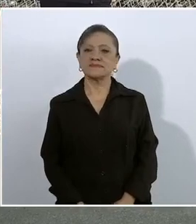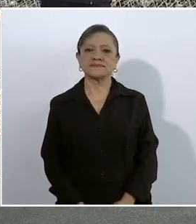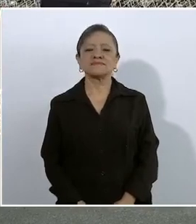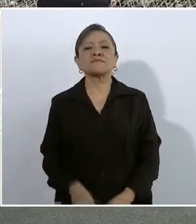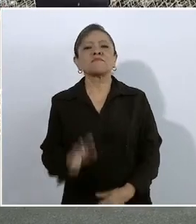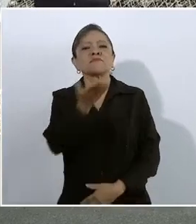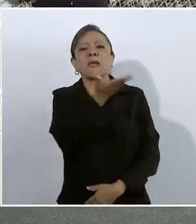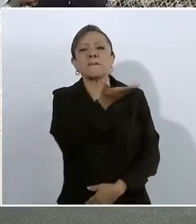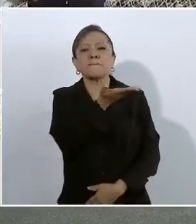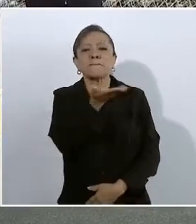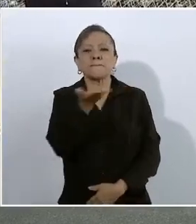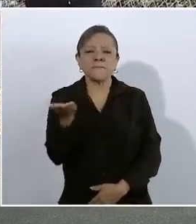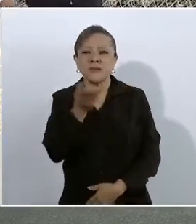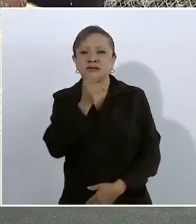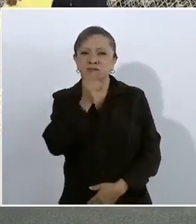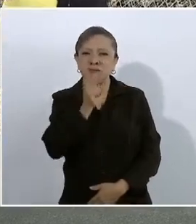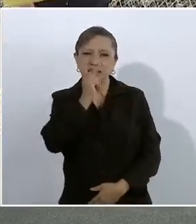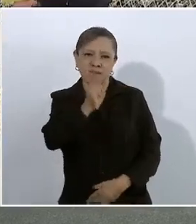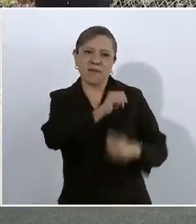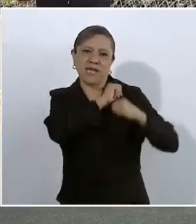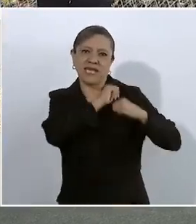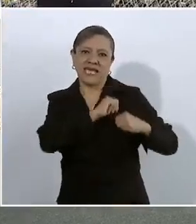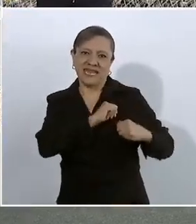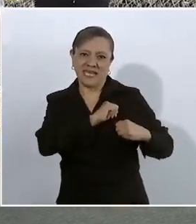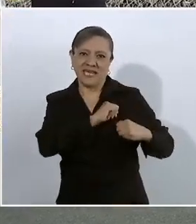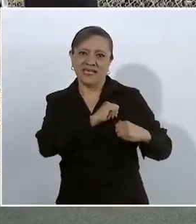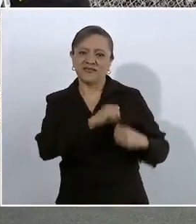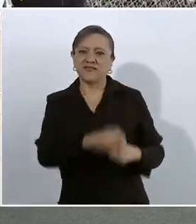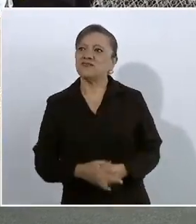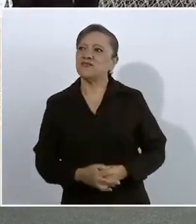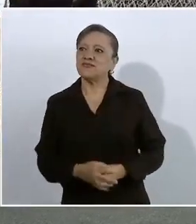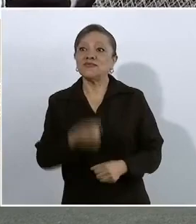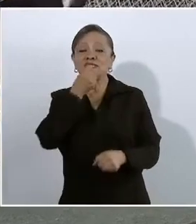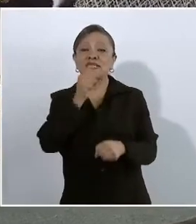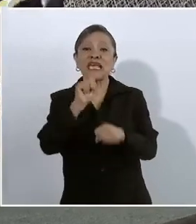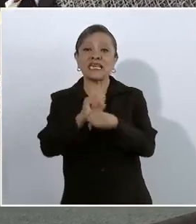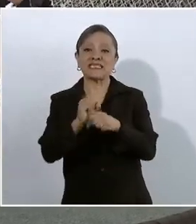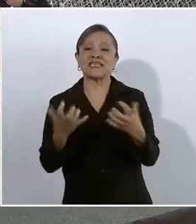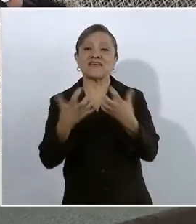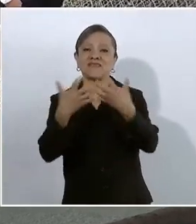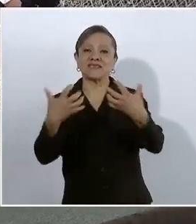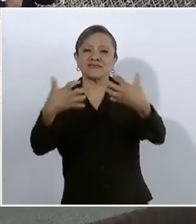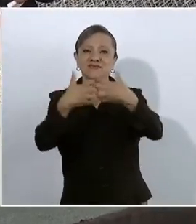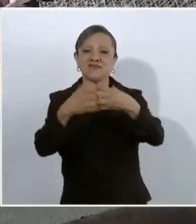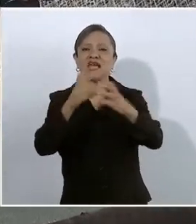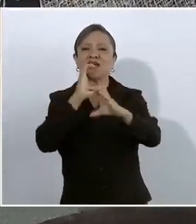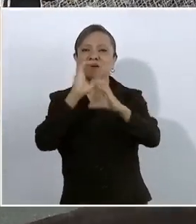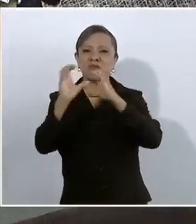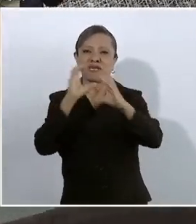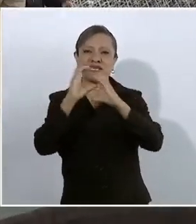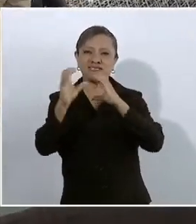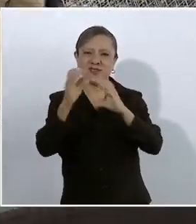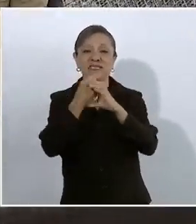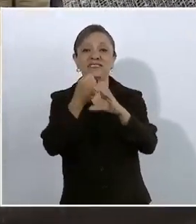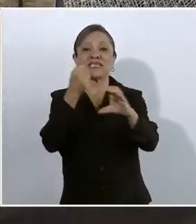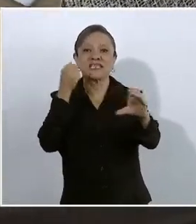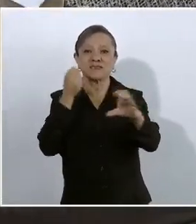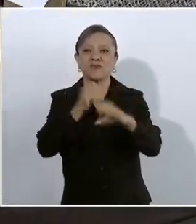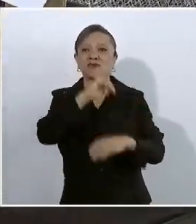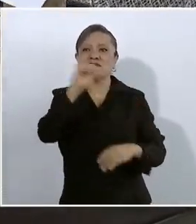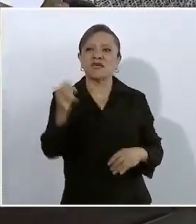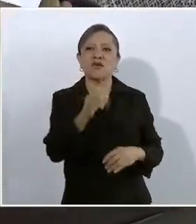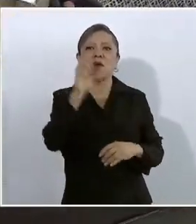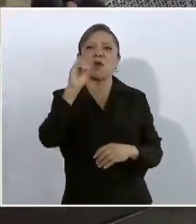¡Solicitamos la palabra al encargado de despacho de la Secretaría de Infraestructura, Comunicaciones y Transportes, Jorge